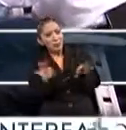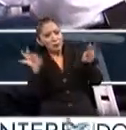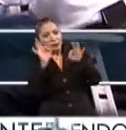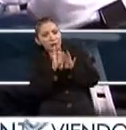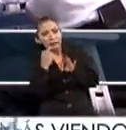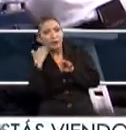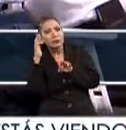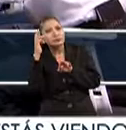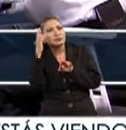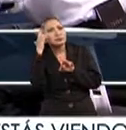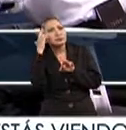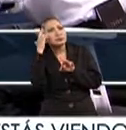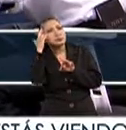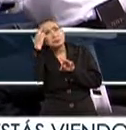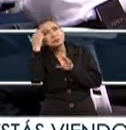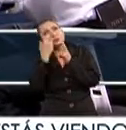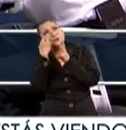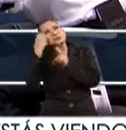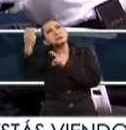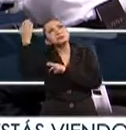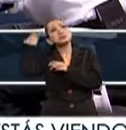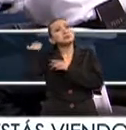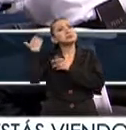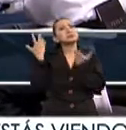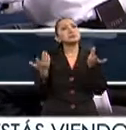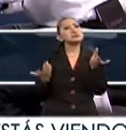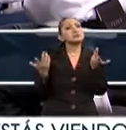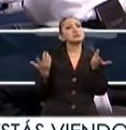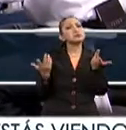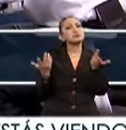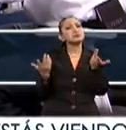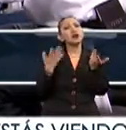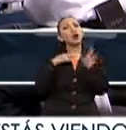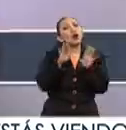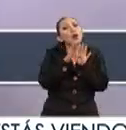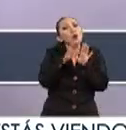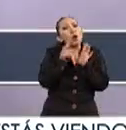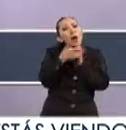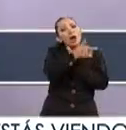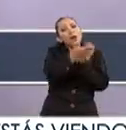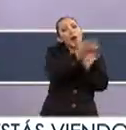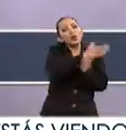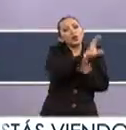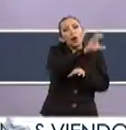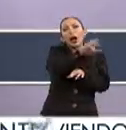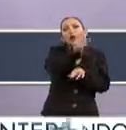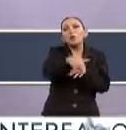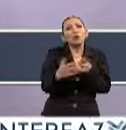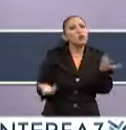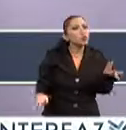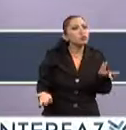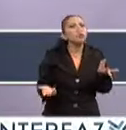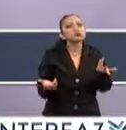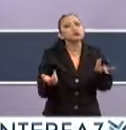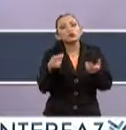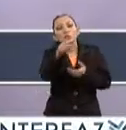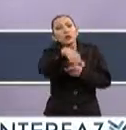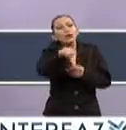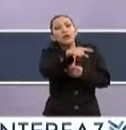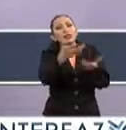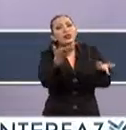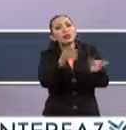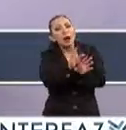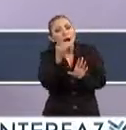retrospectiva, doctor Miguel Félix Mata, haberlo llevado también a Guanajuato, a Cancún. ¿Cuál es lo que ustedes